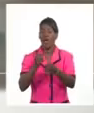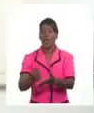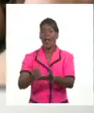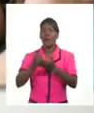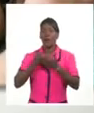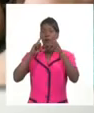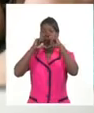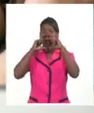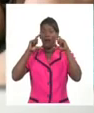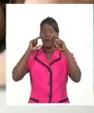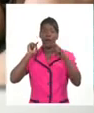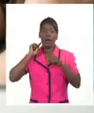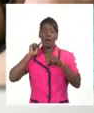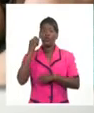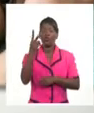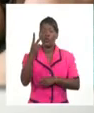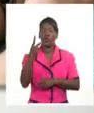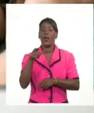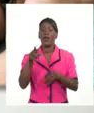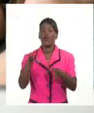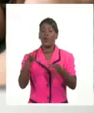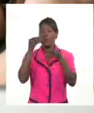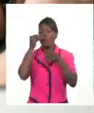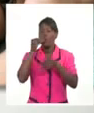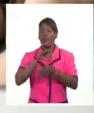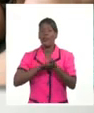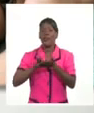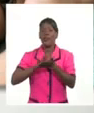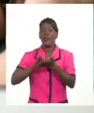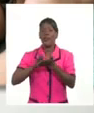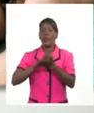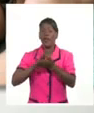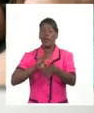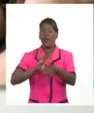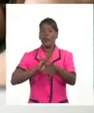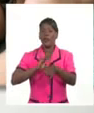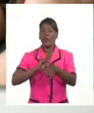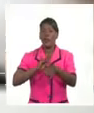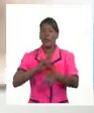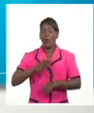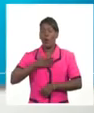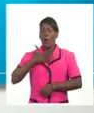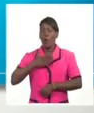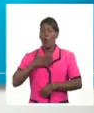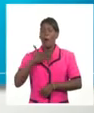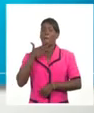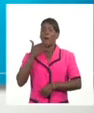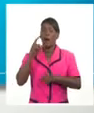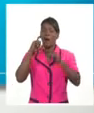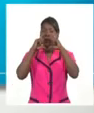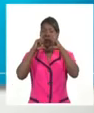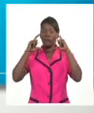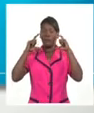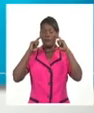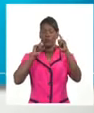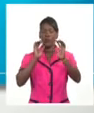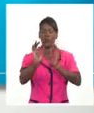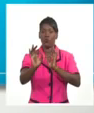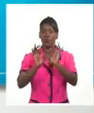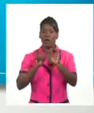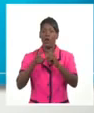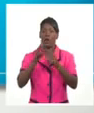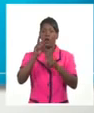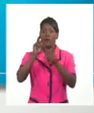es probable que esas prácticas necesarias frente al sars-cov-2 evitarán el contagio con adenovirus más leves